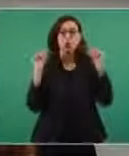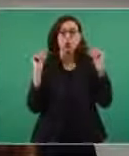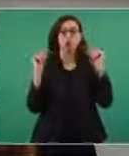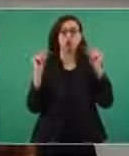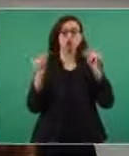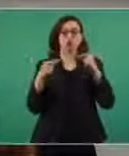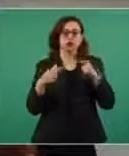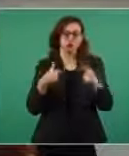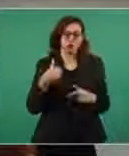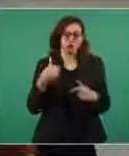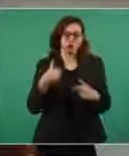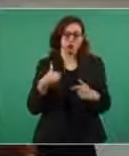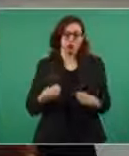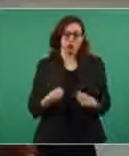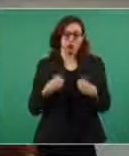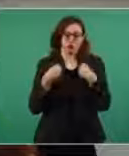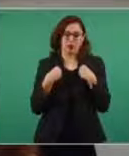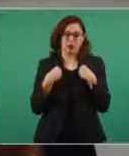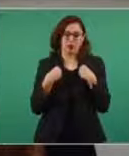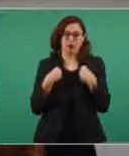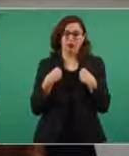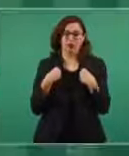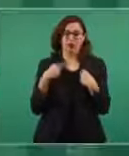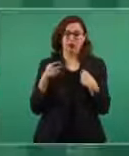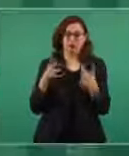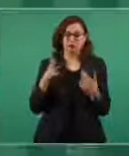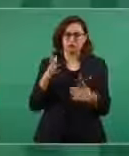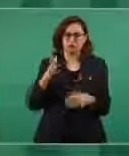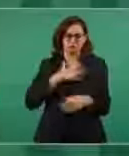no no vive ahí